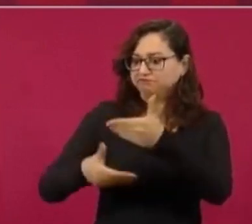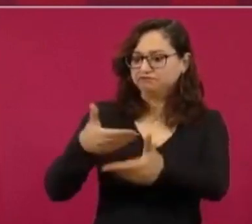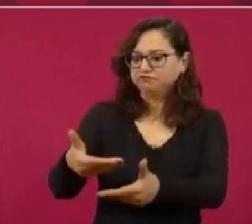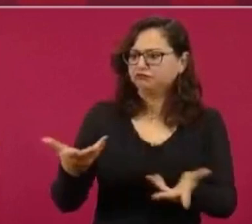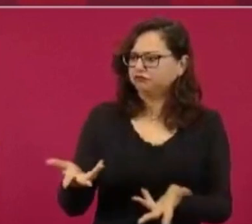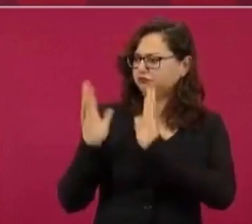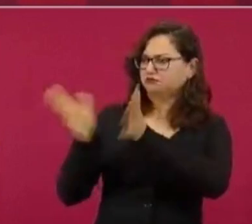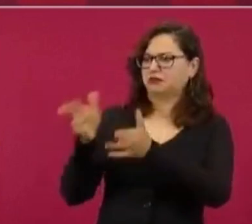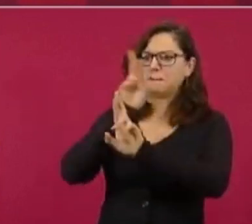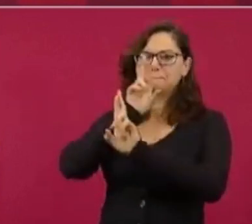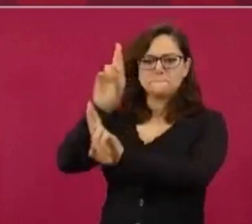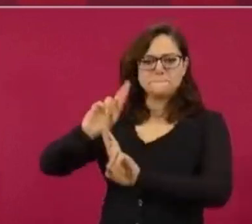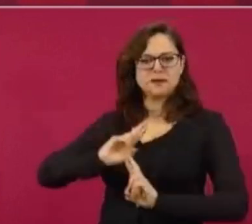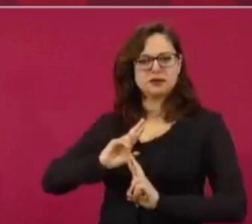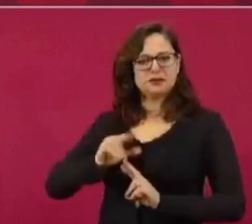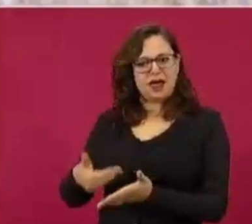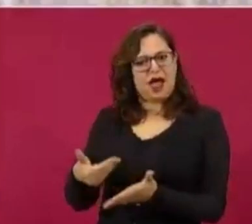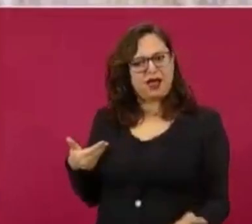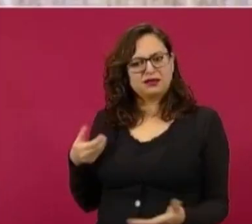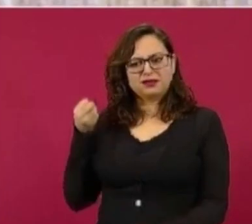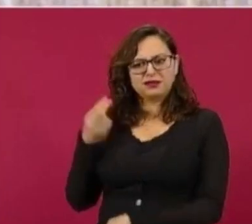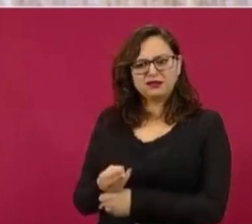Es como por adelantado.